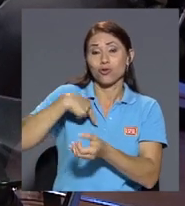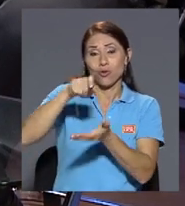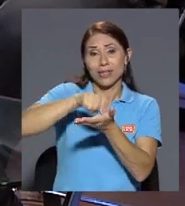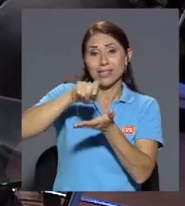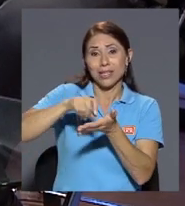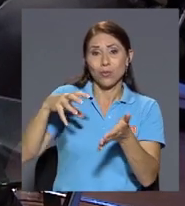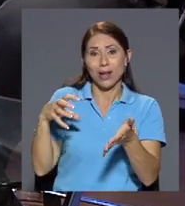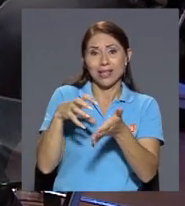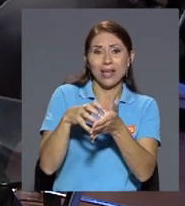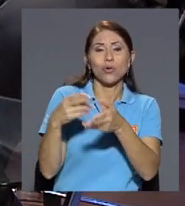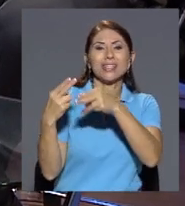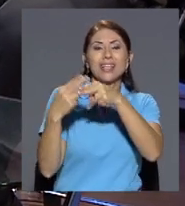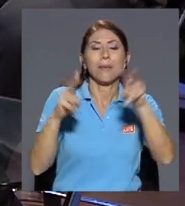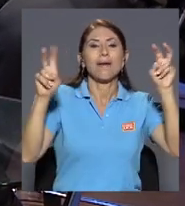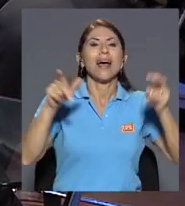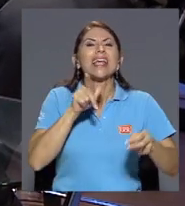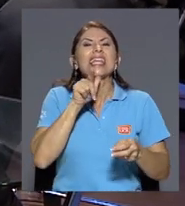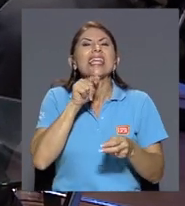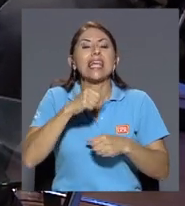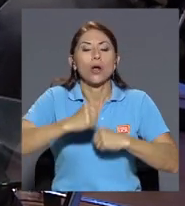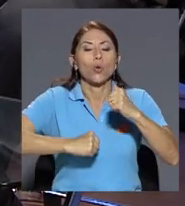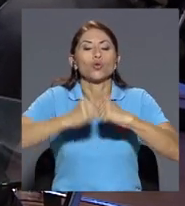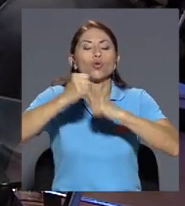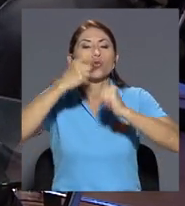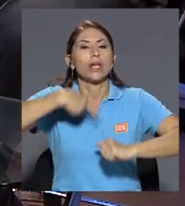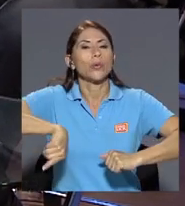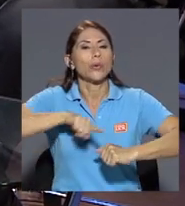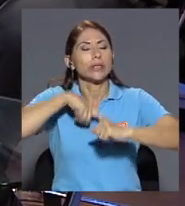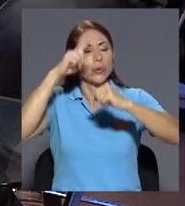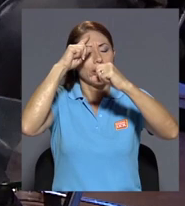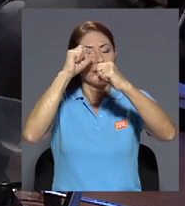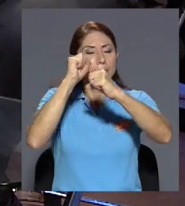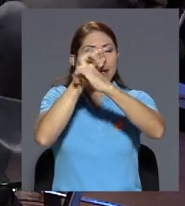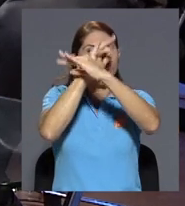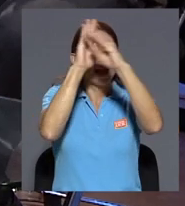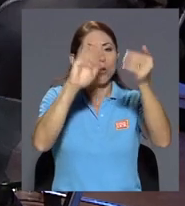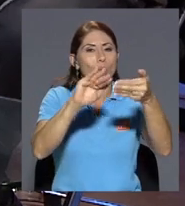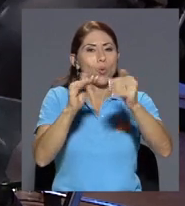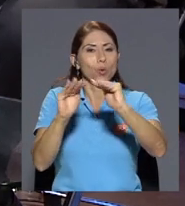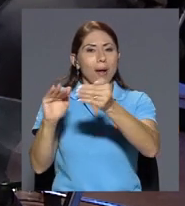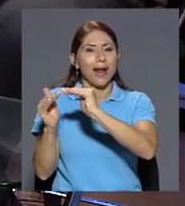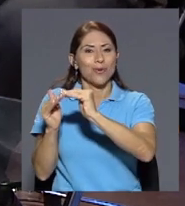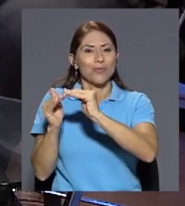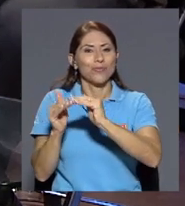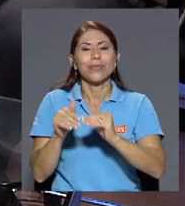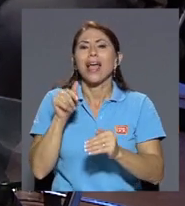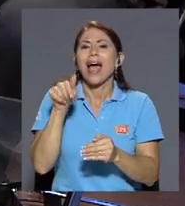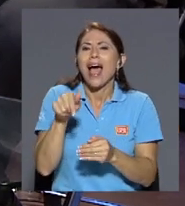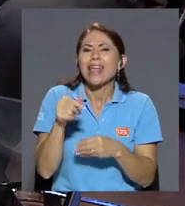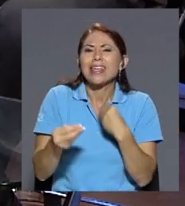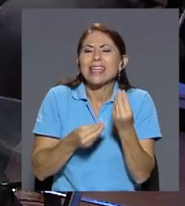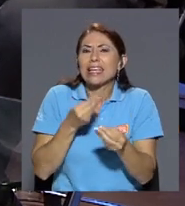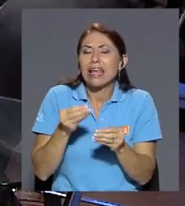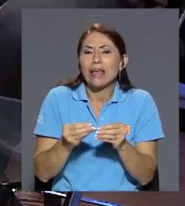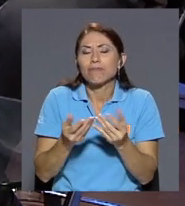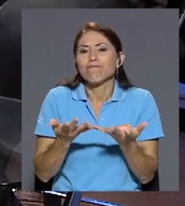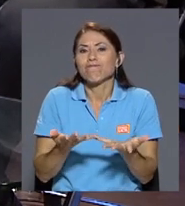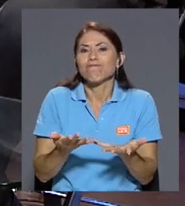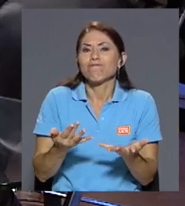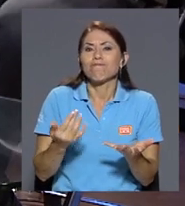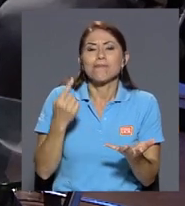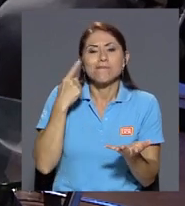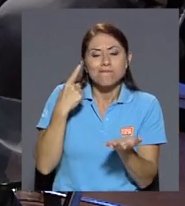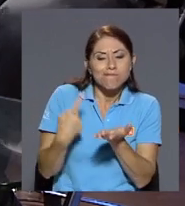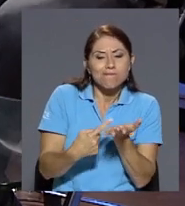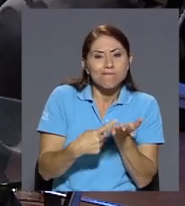quien construye nuestro imaginario urbano en en en una discusión esta sobre si éramos